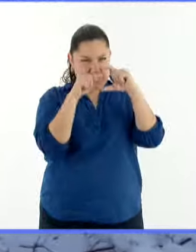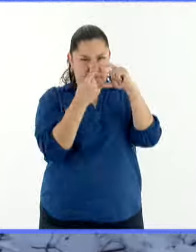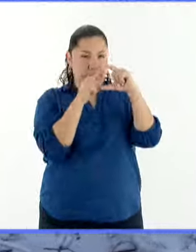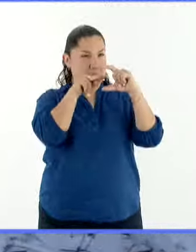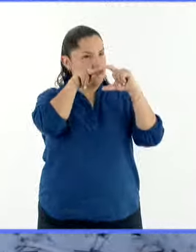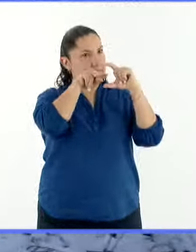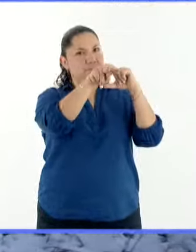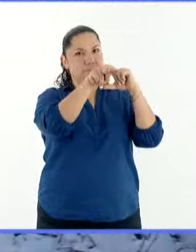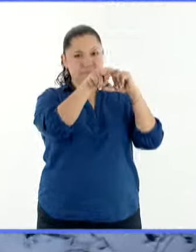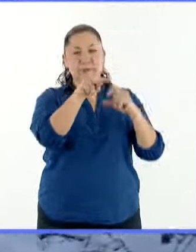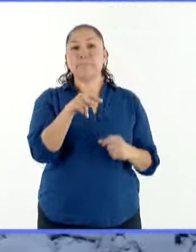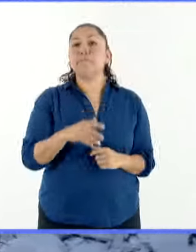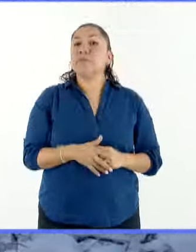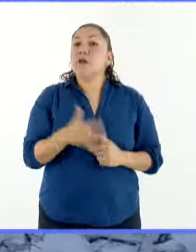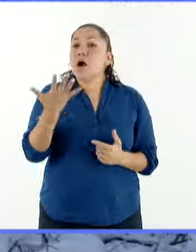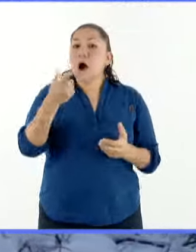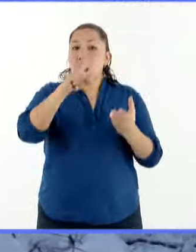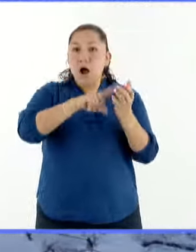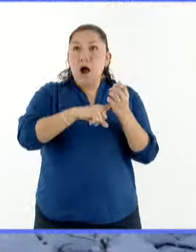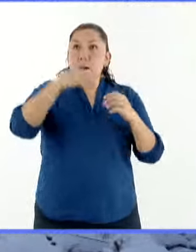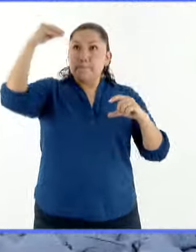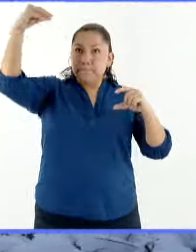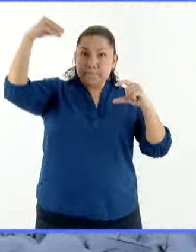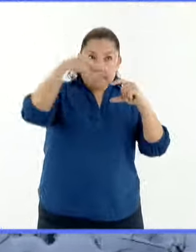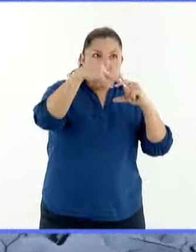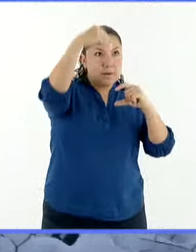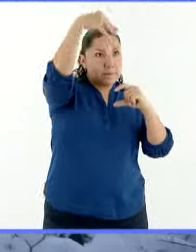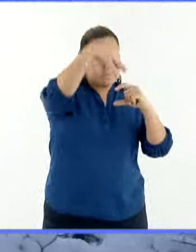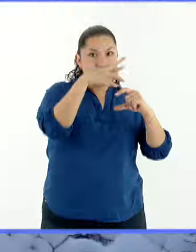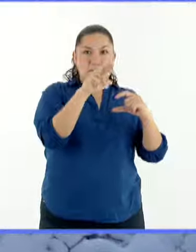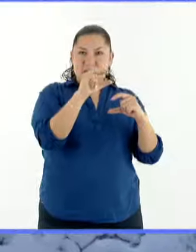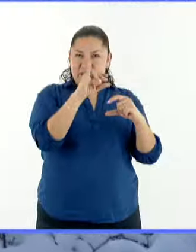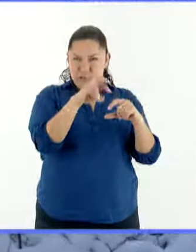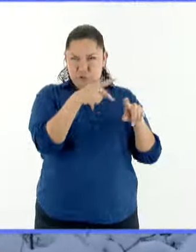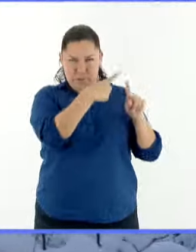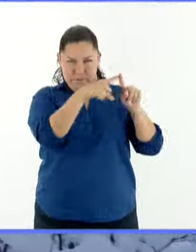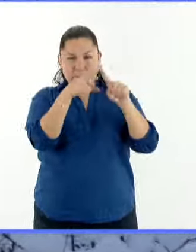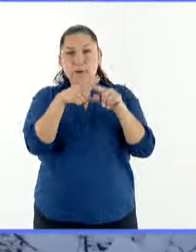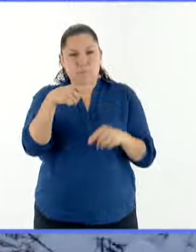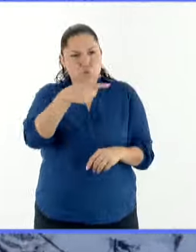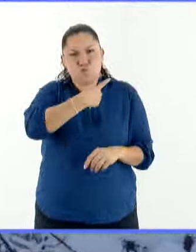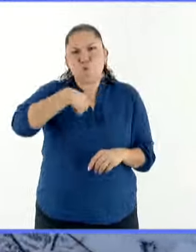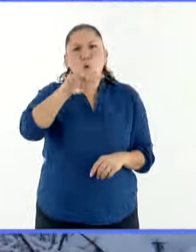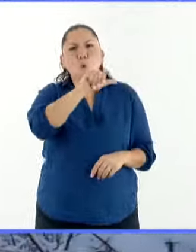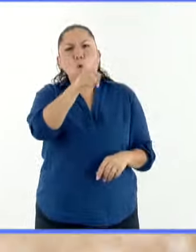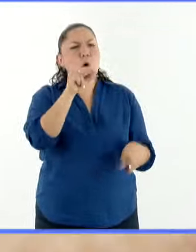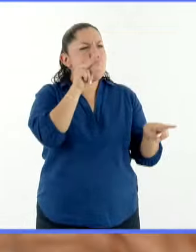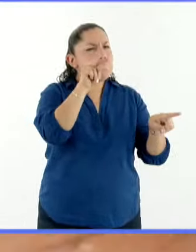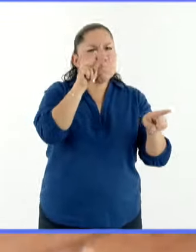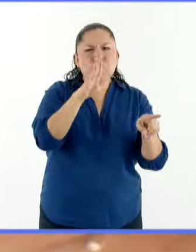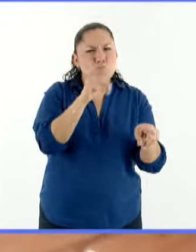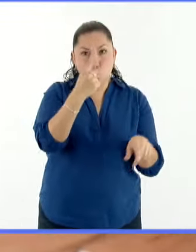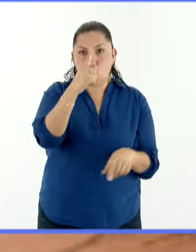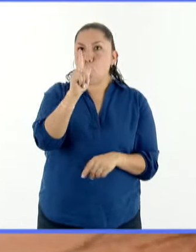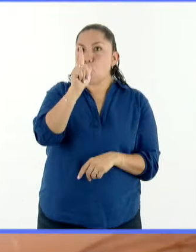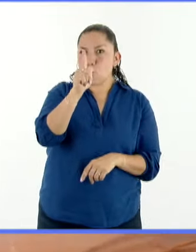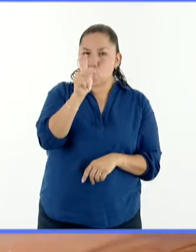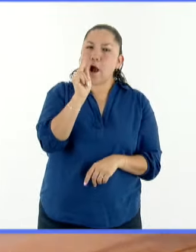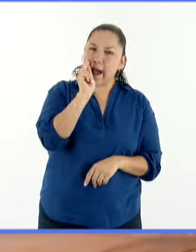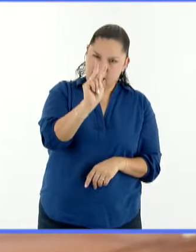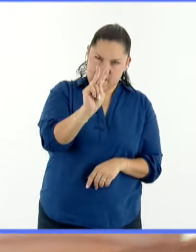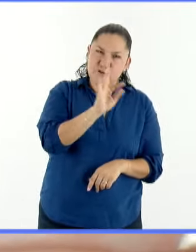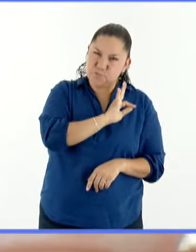tipos de radiaciones, de las cuales la única que podemos percibir es la luz. En un día normal, los ojos cierran la pupila